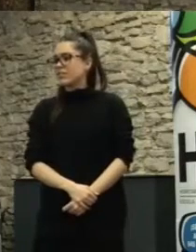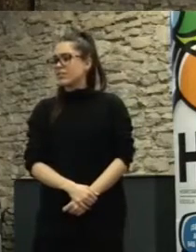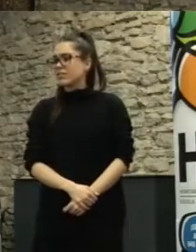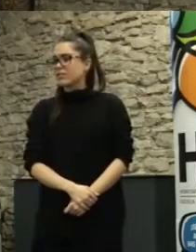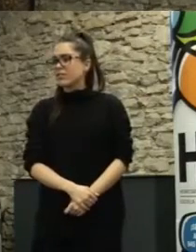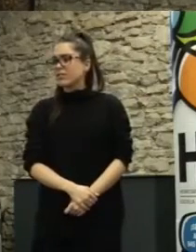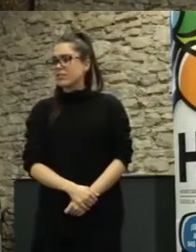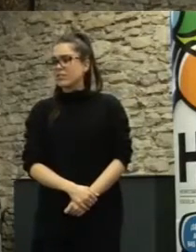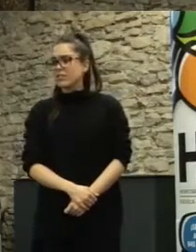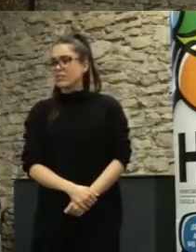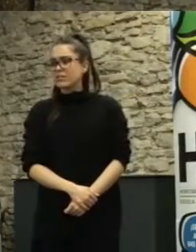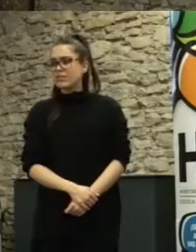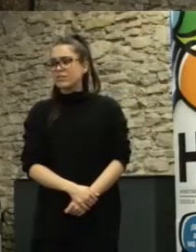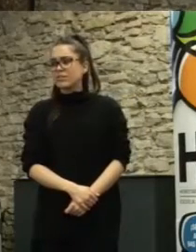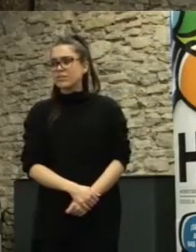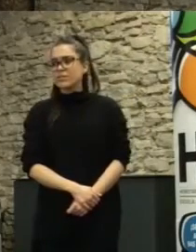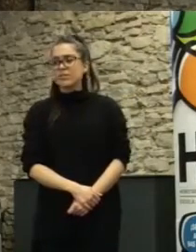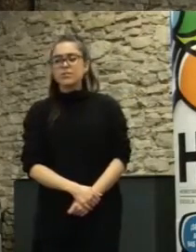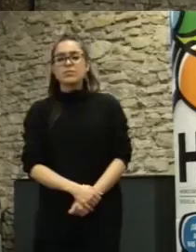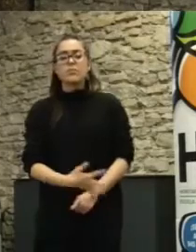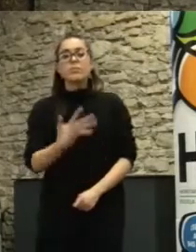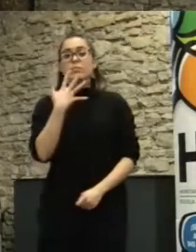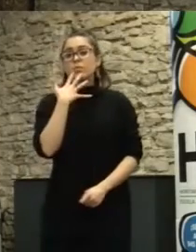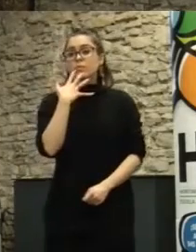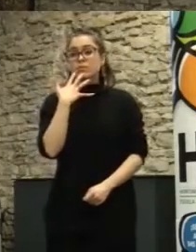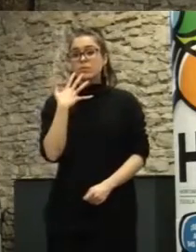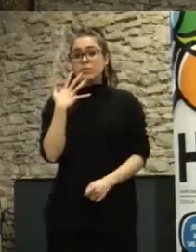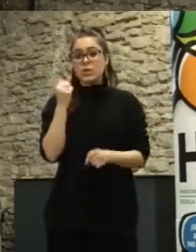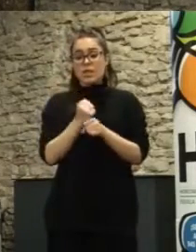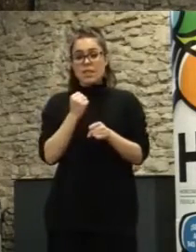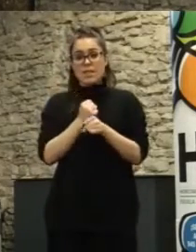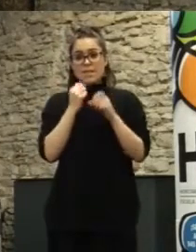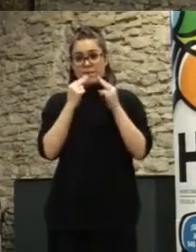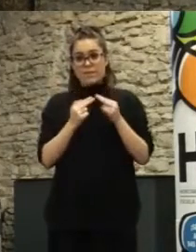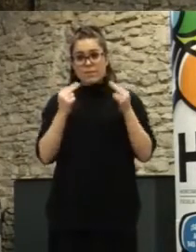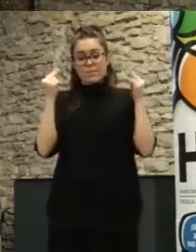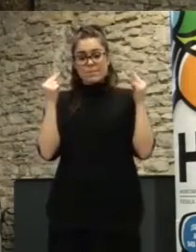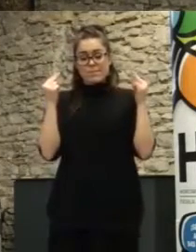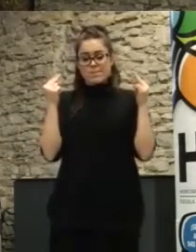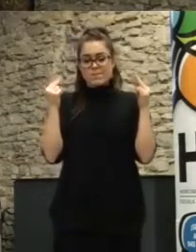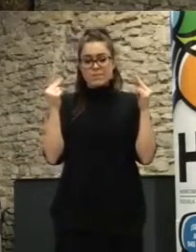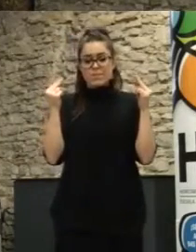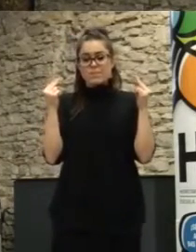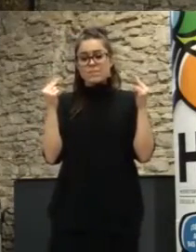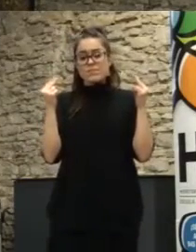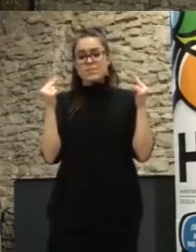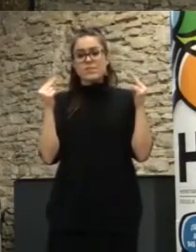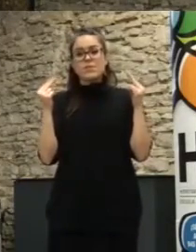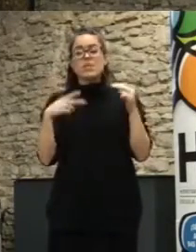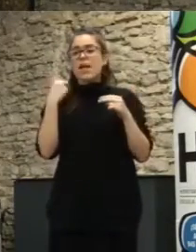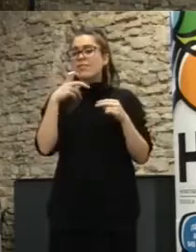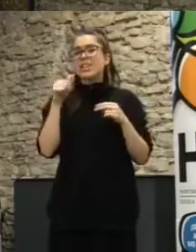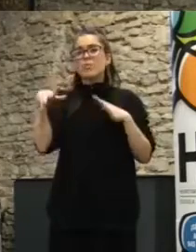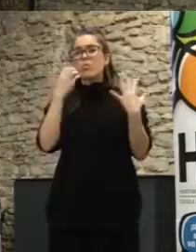principalmente con con empleados públicos que a nivel técnico a nivel legislativo conocen lo que se puede lo que no se puede